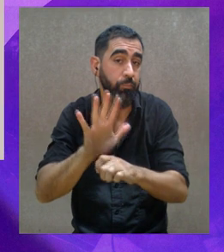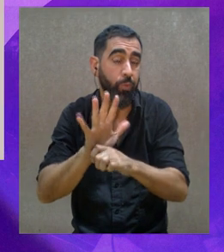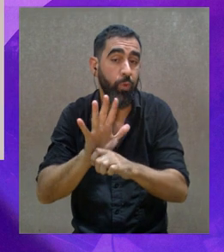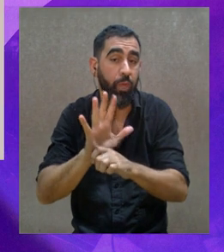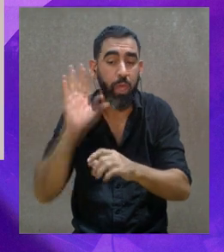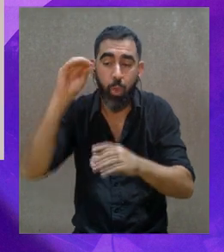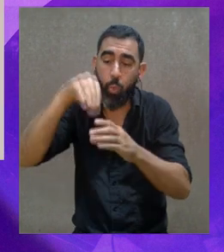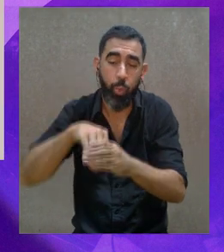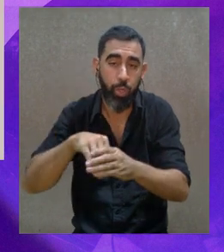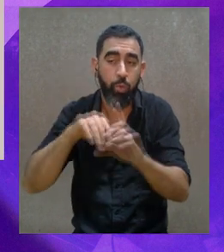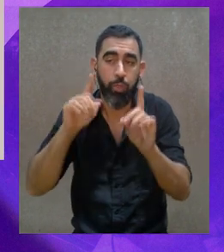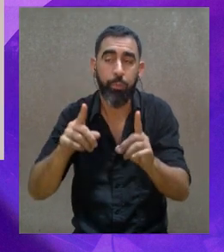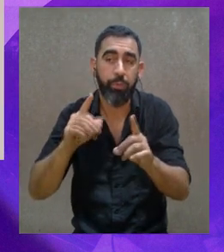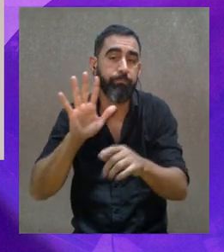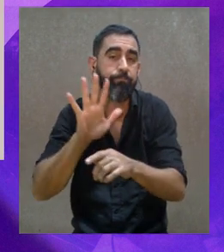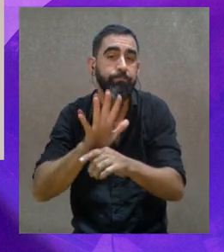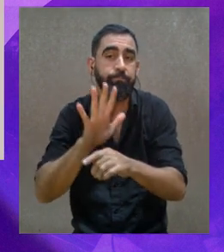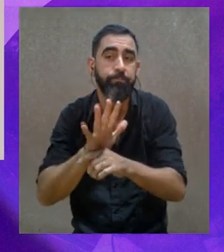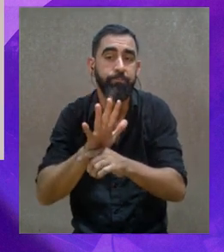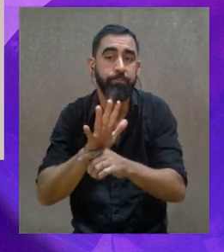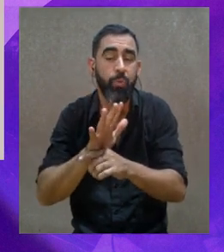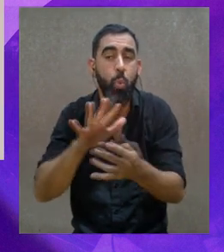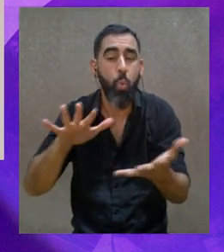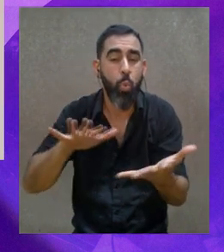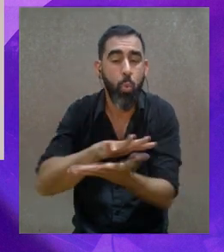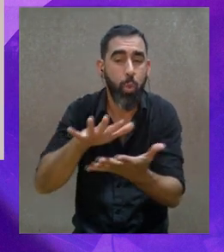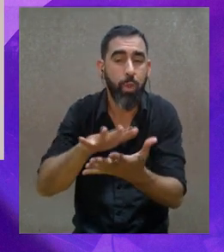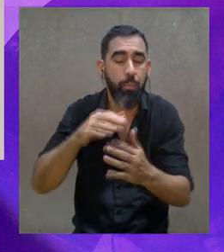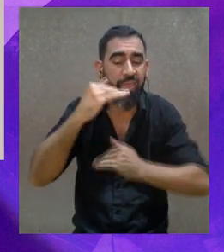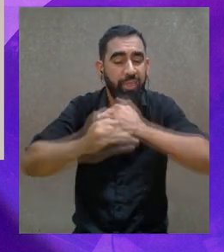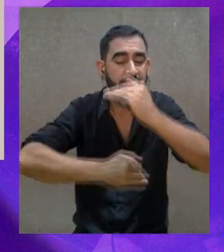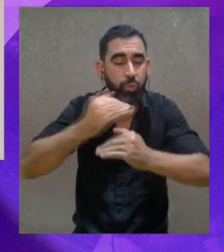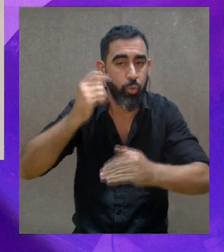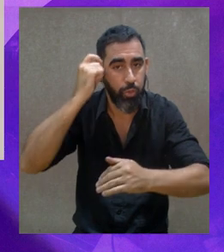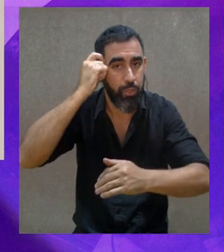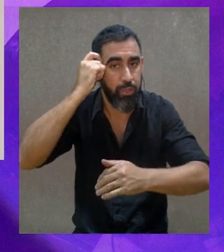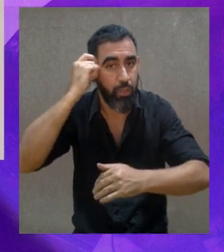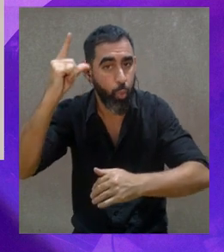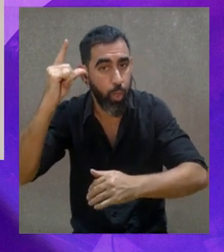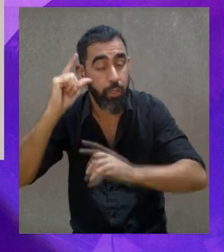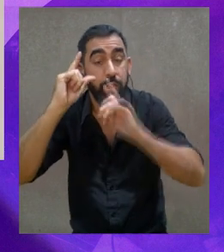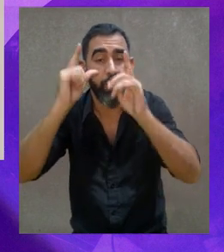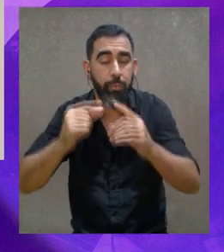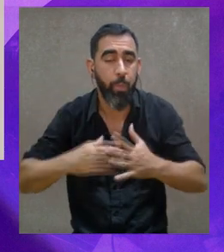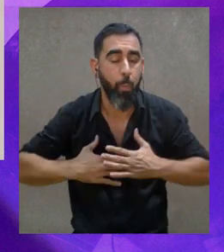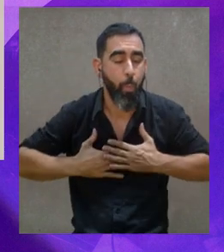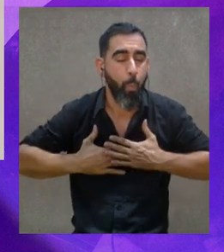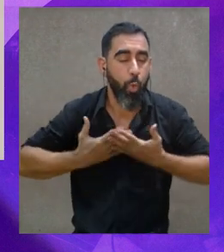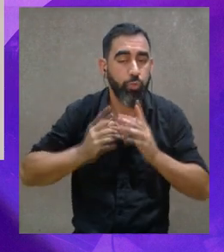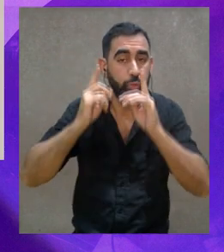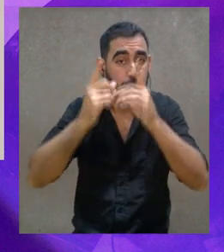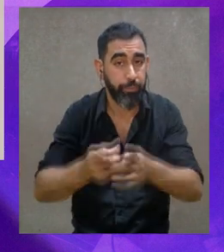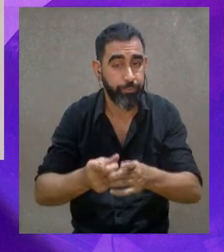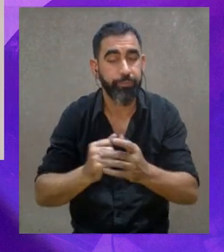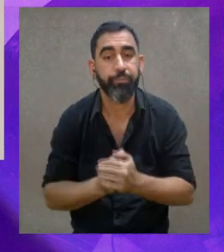lo tengan como un escape, como un lugar donde desarrollarse intelectualmente